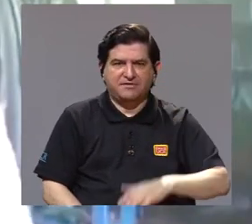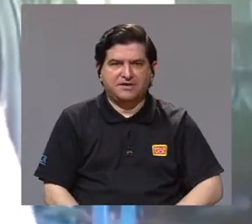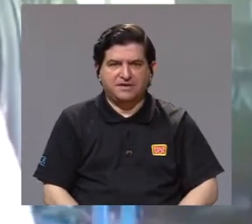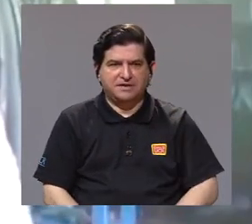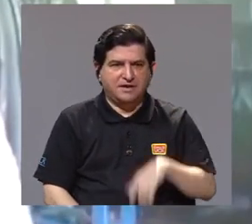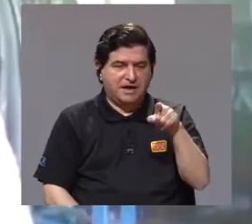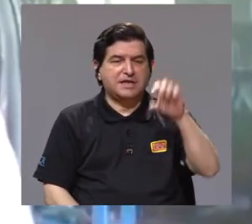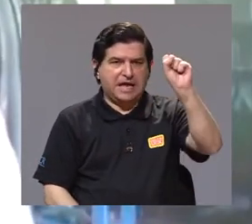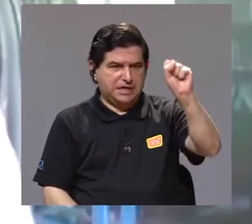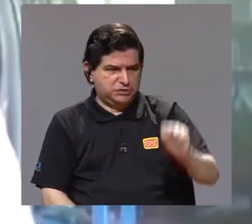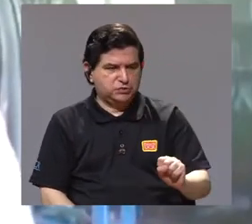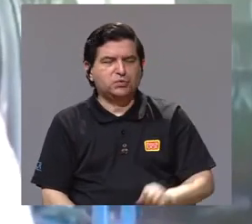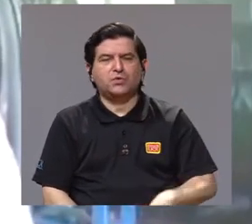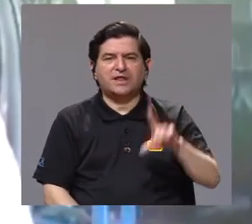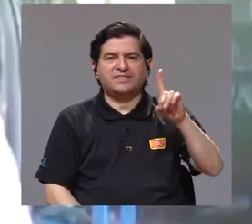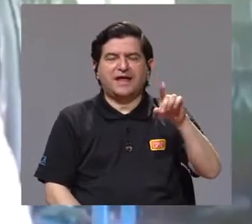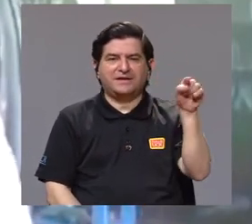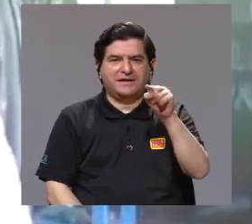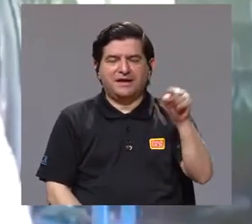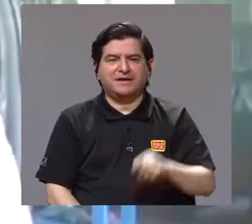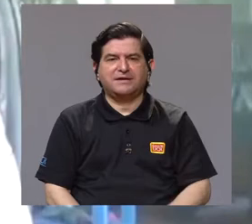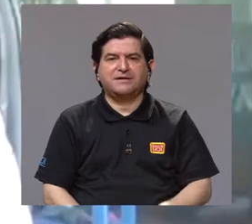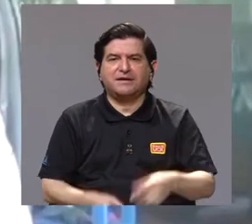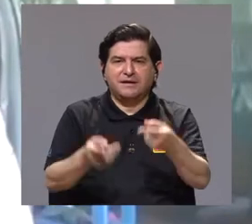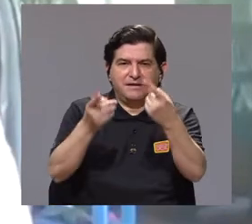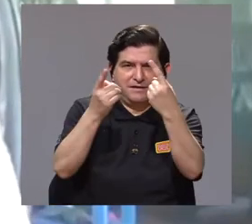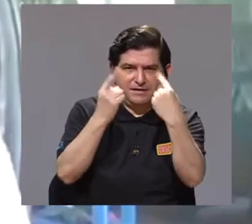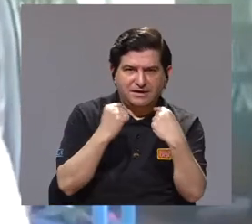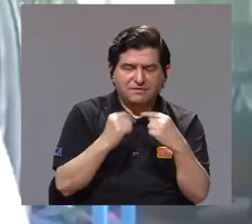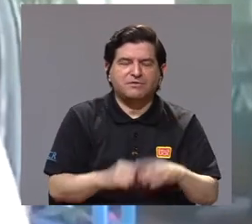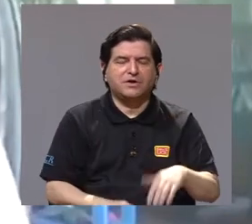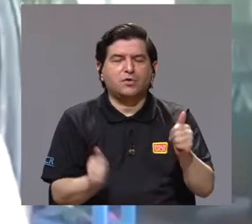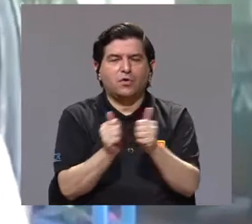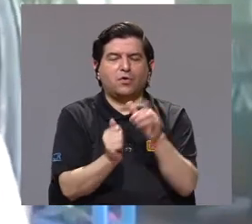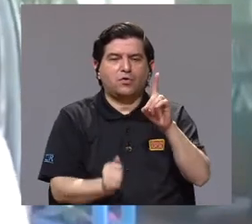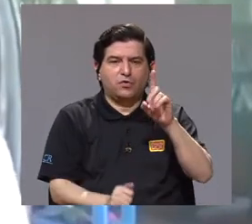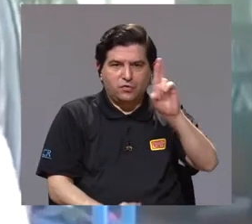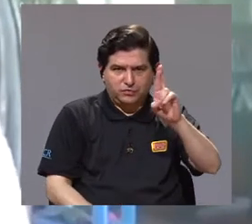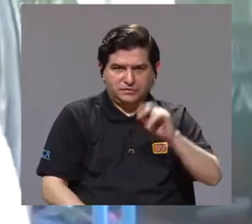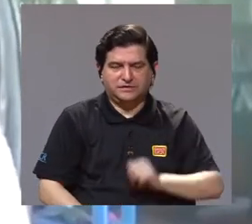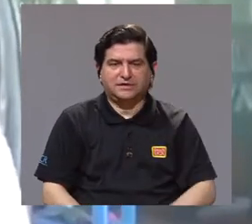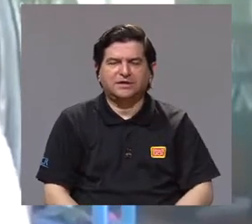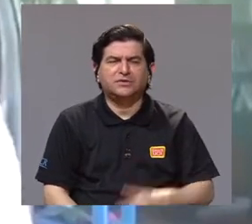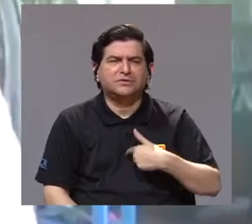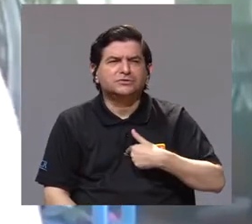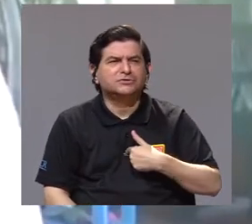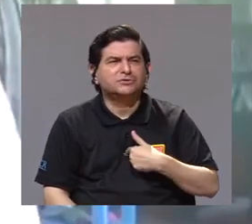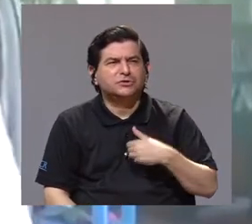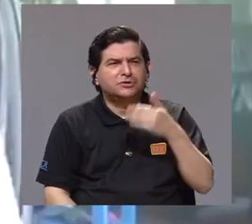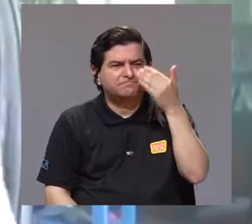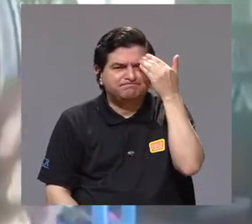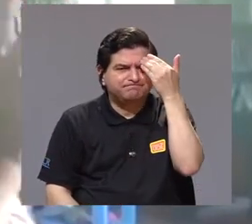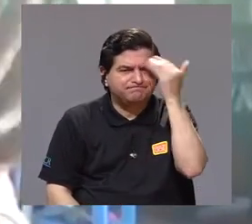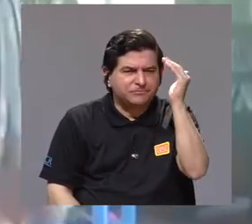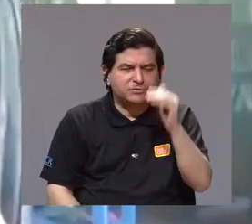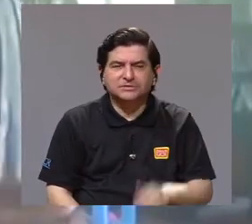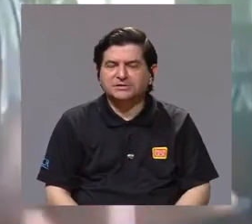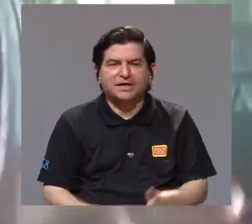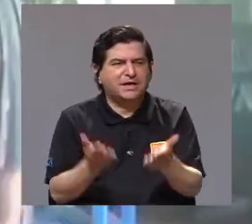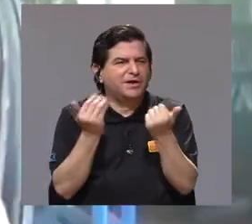Chaberry, que está en el sur, Daniel Zamora, que viene regresando con su doctorado. Entonces, yo no sé,